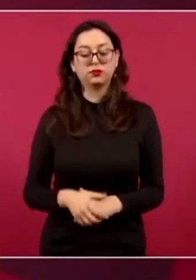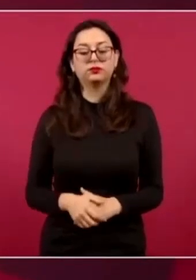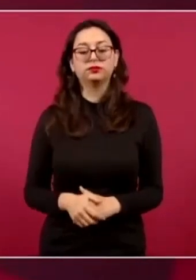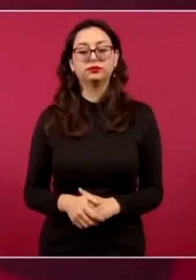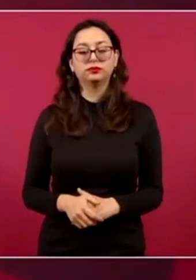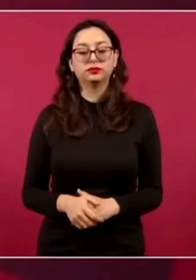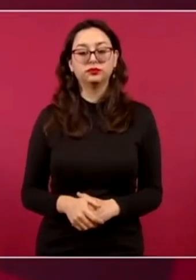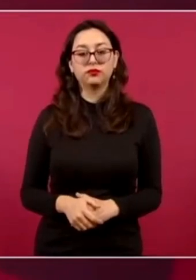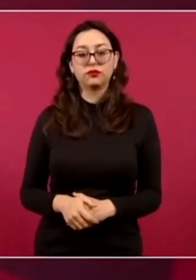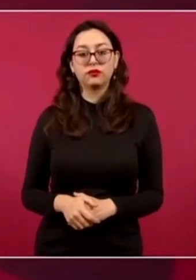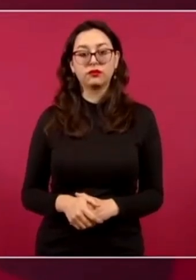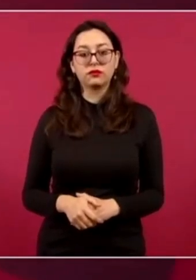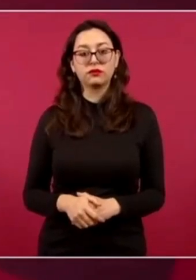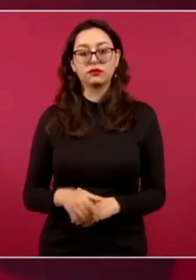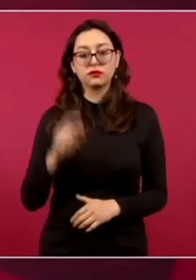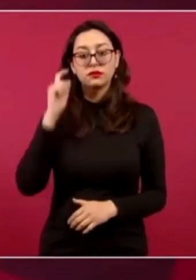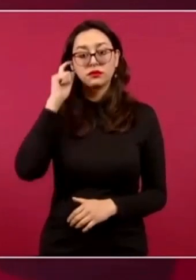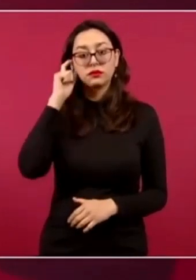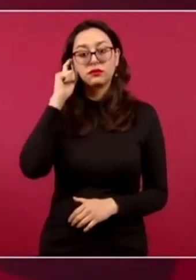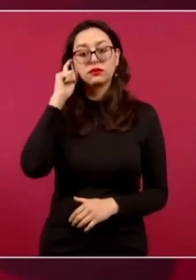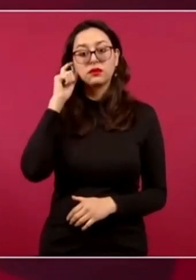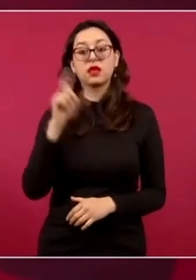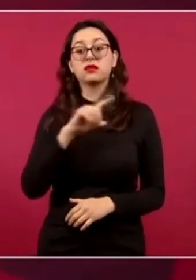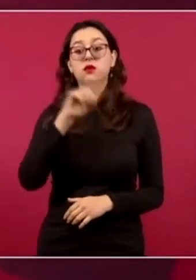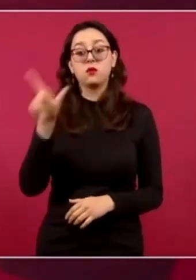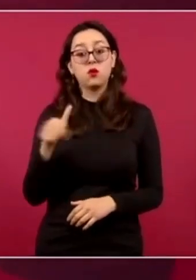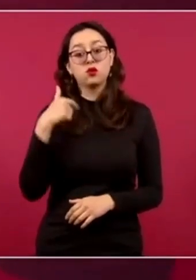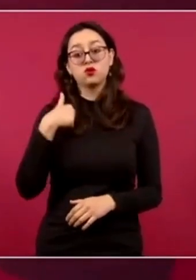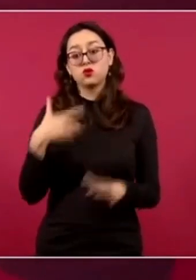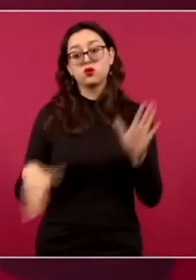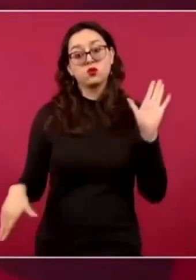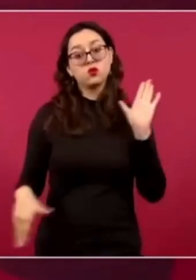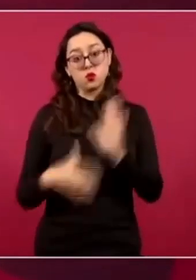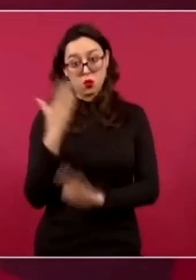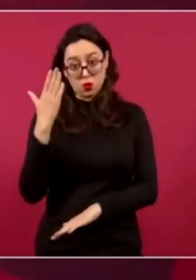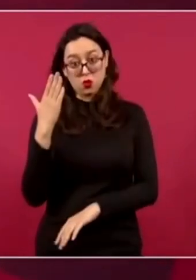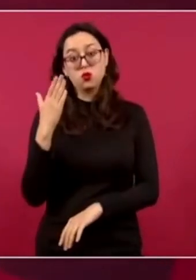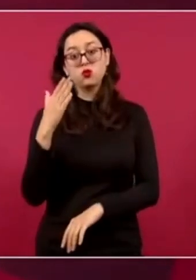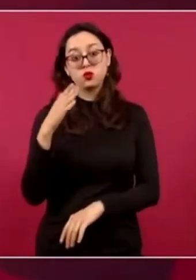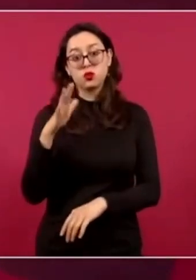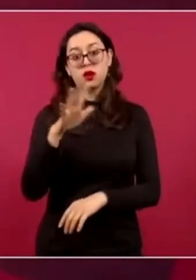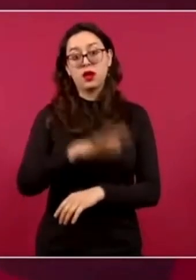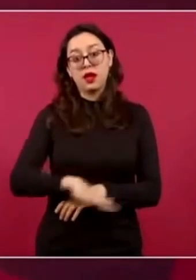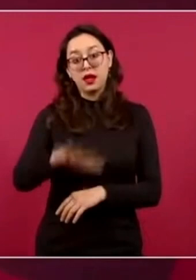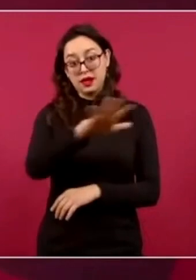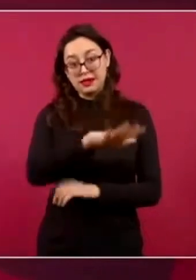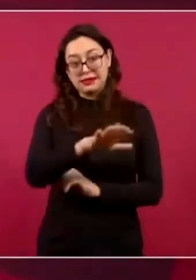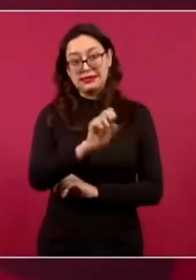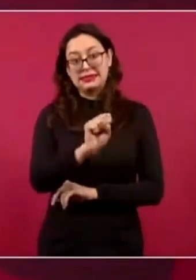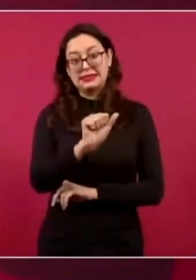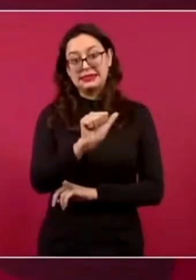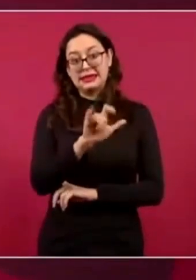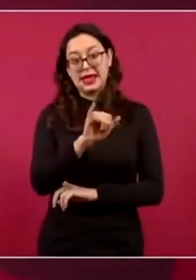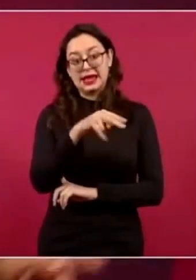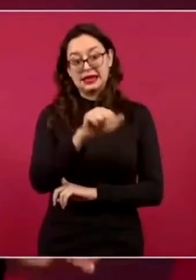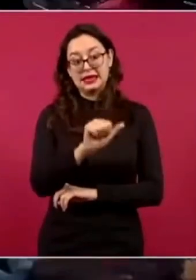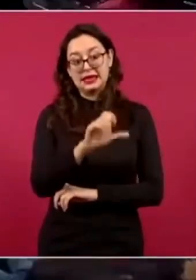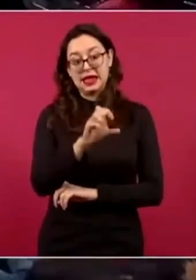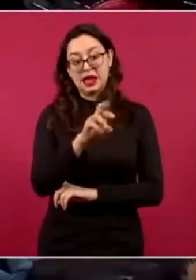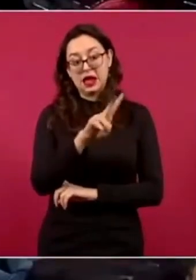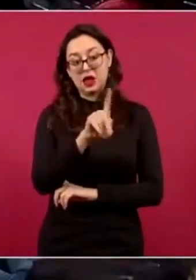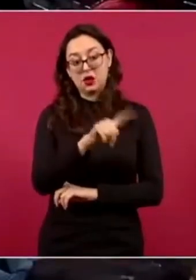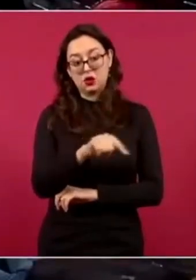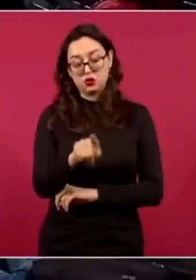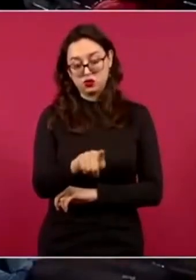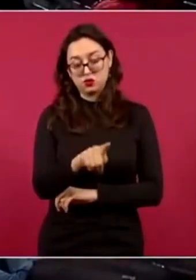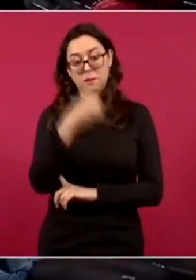Yo tengo que salir de ahí a Salina Cruz, pero ya voy a la supervisión de la